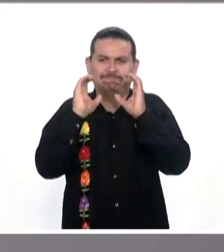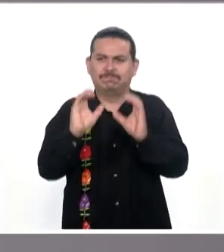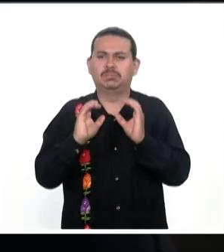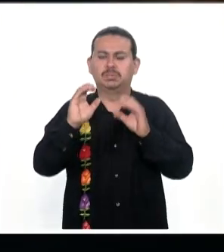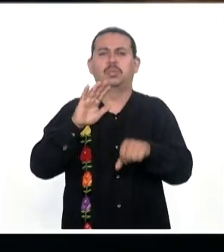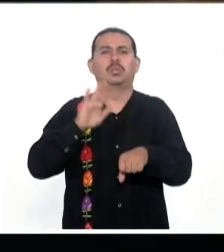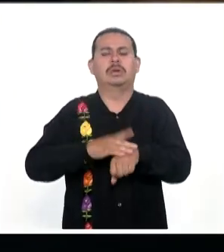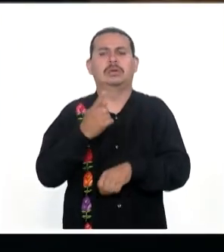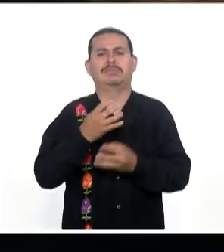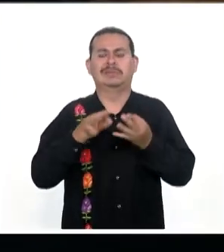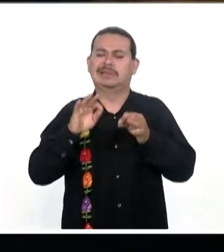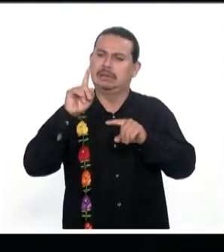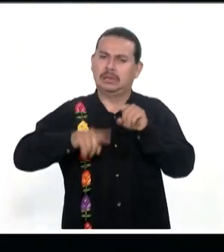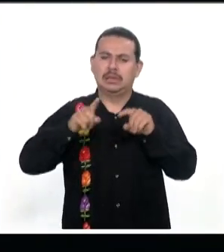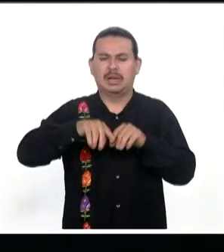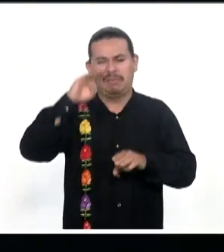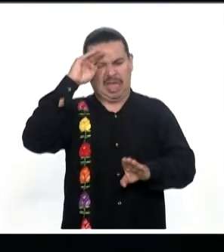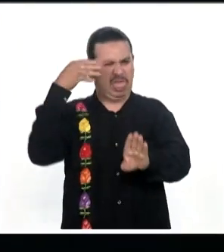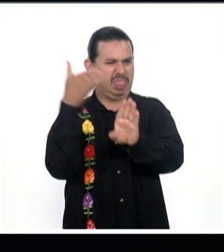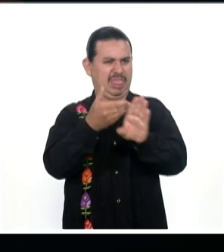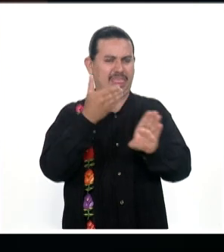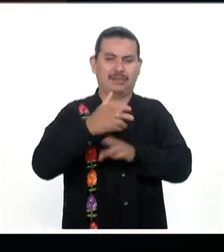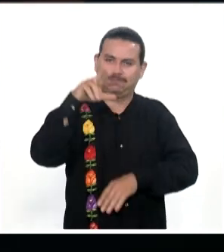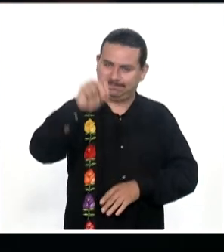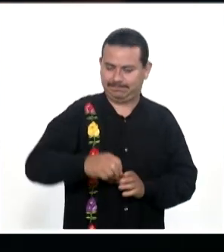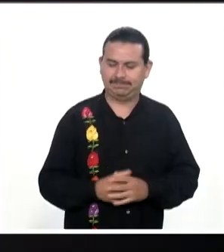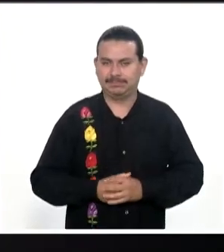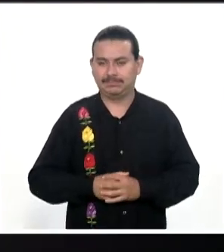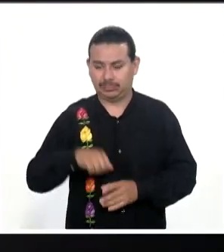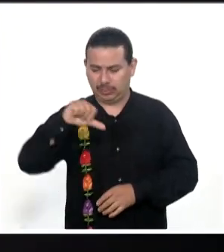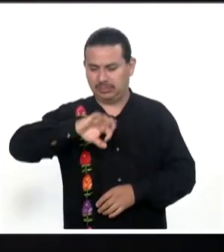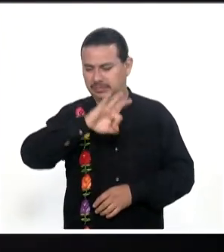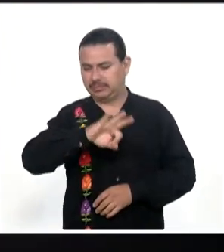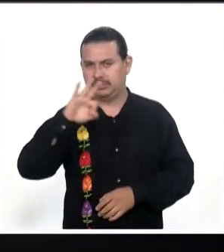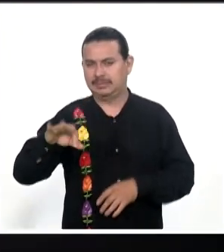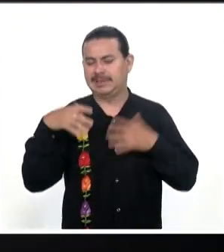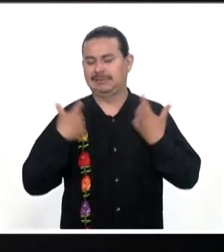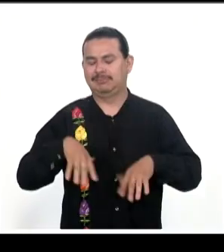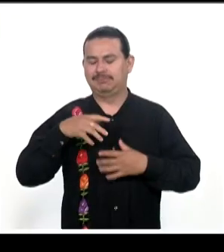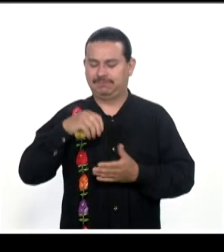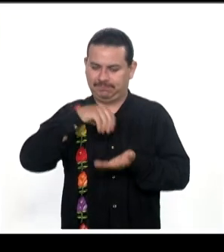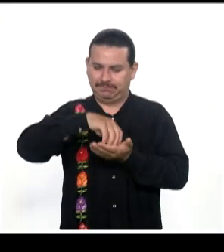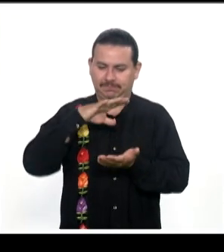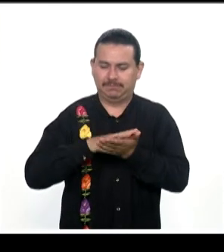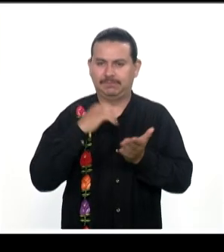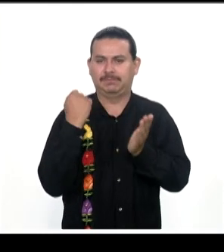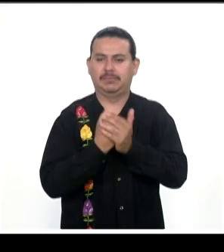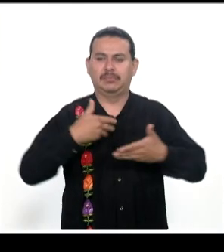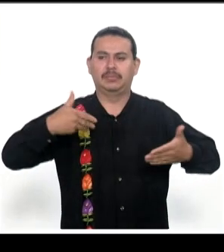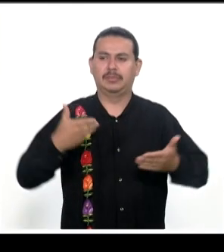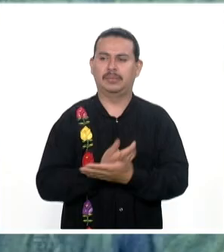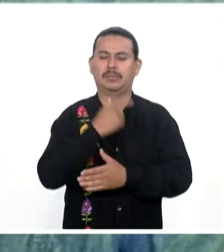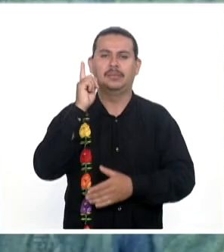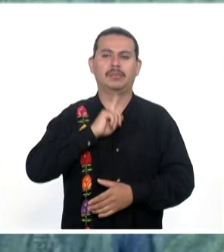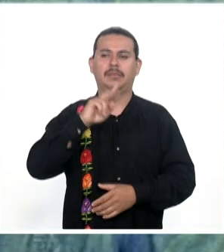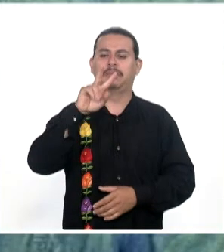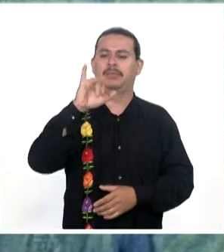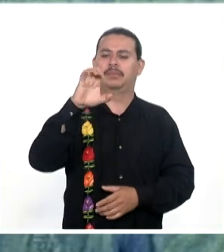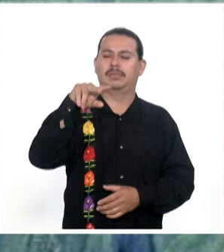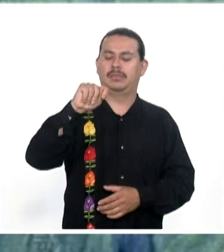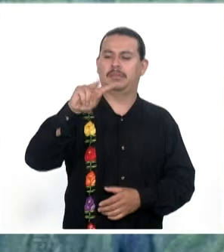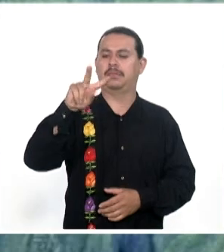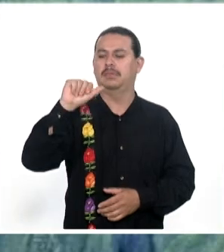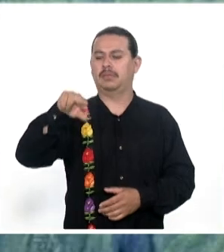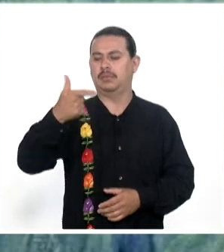Condición Y eliminar El estigma Social Esta fecha Fue establecida Debido al natalicio De Vincent Van Gogh Famoso